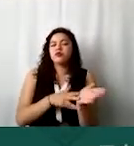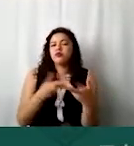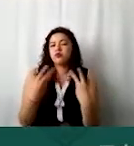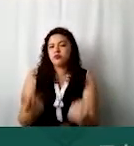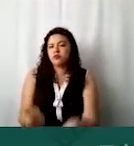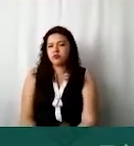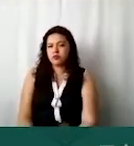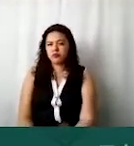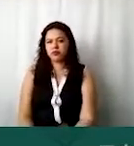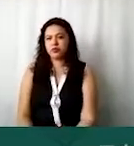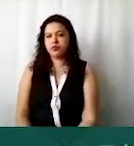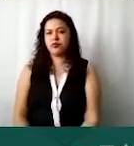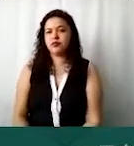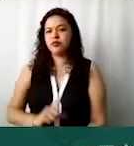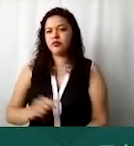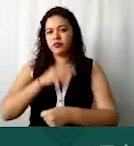y damos terminar